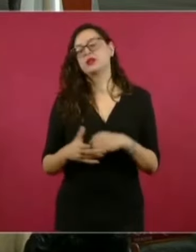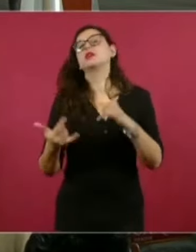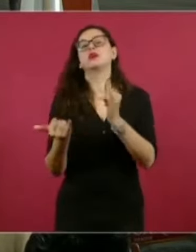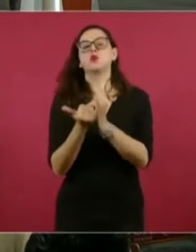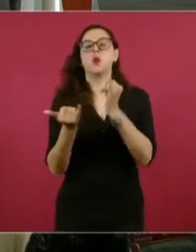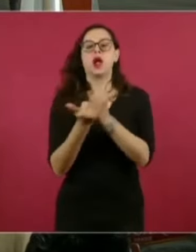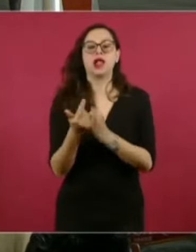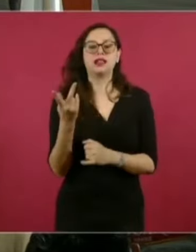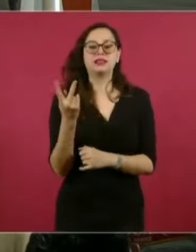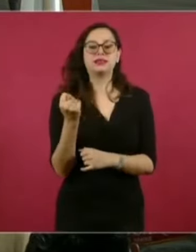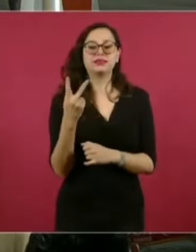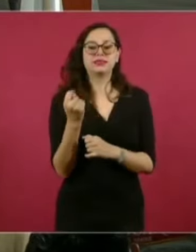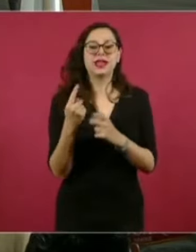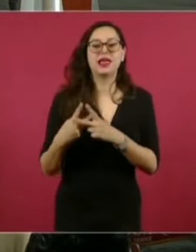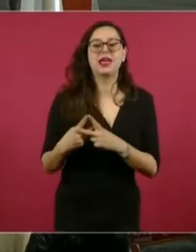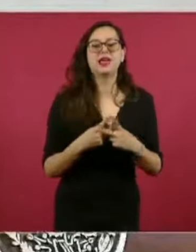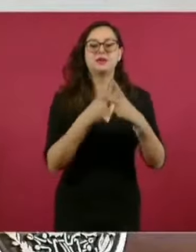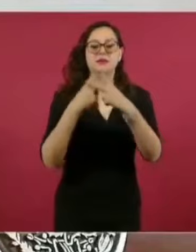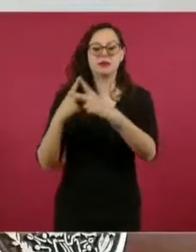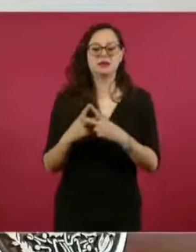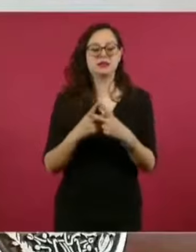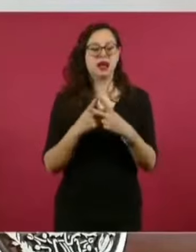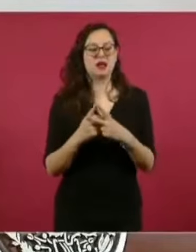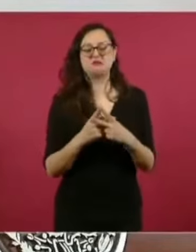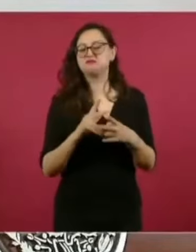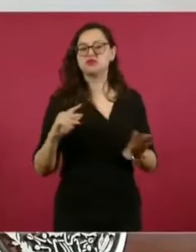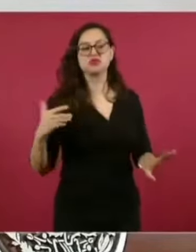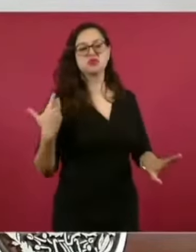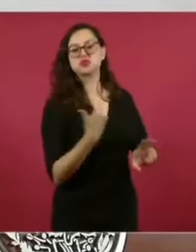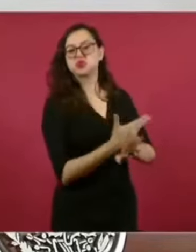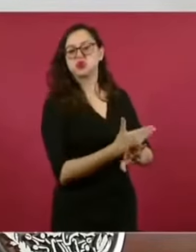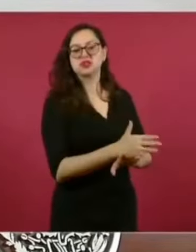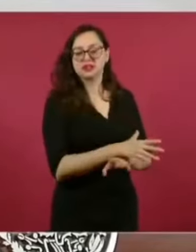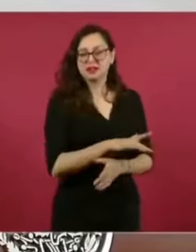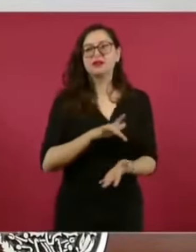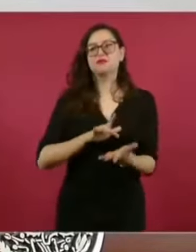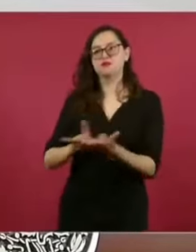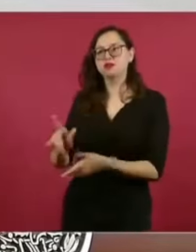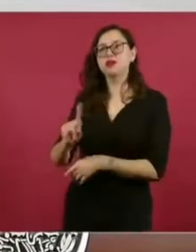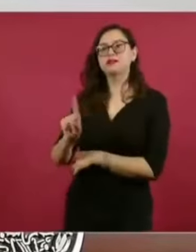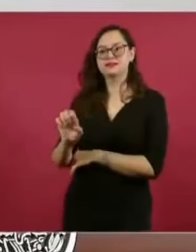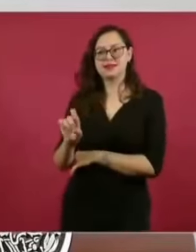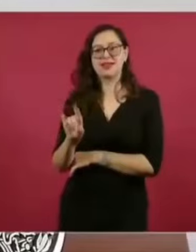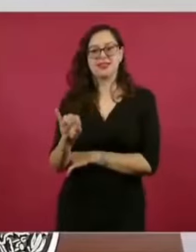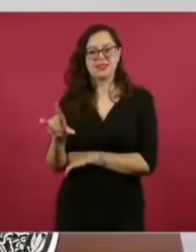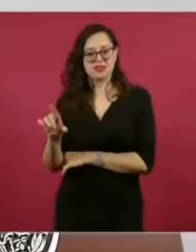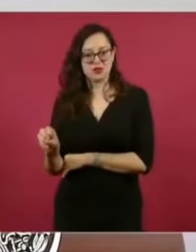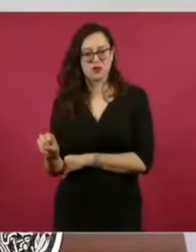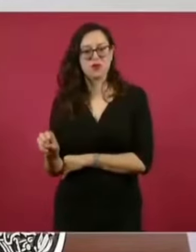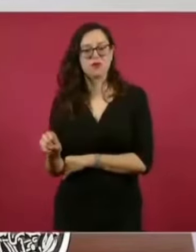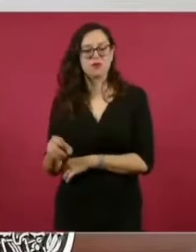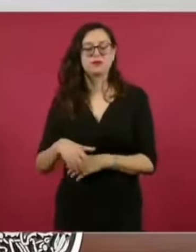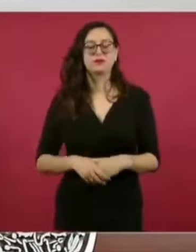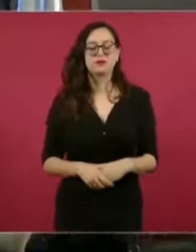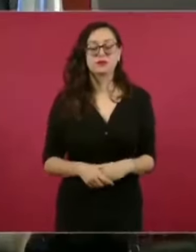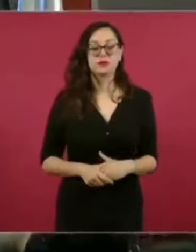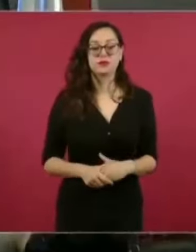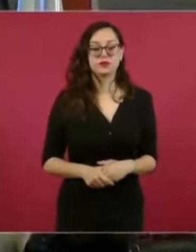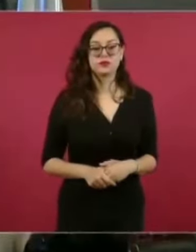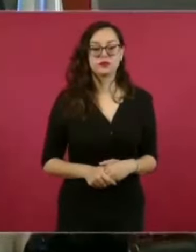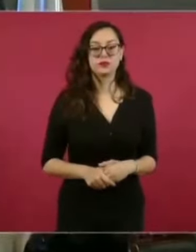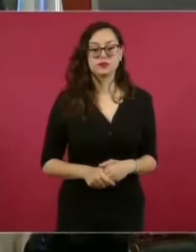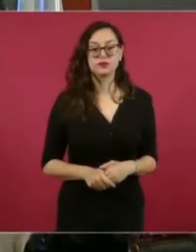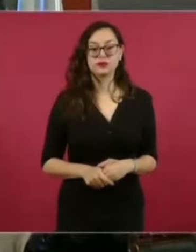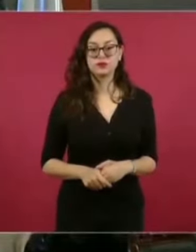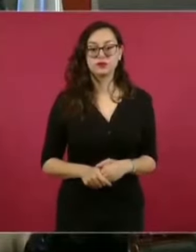se fue del lado de Cedillo, fue